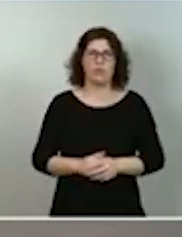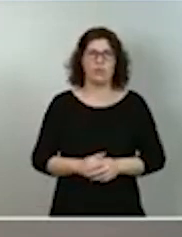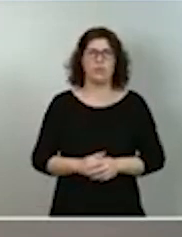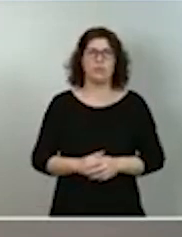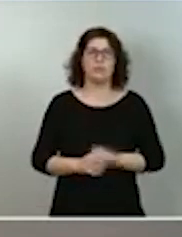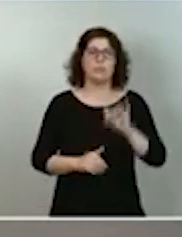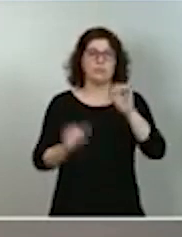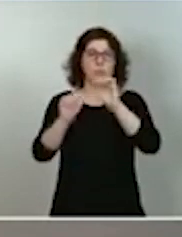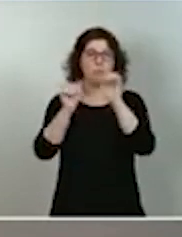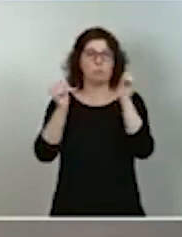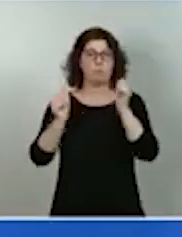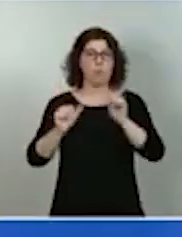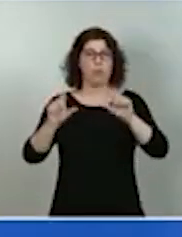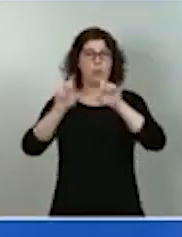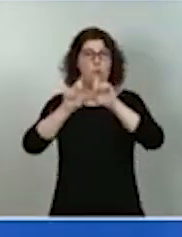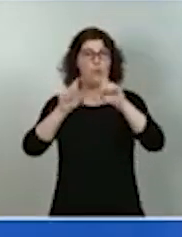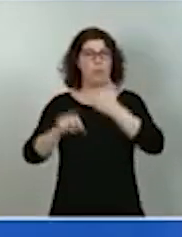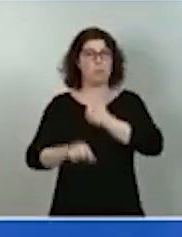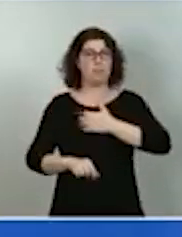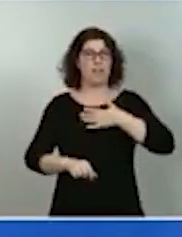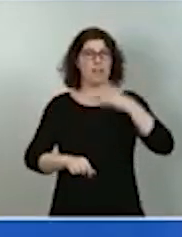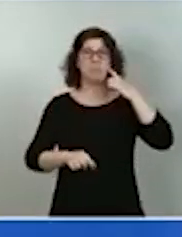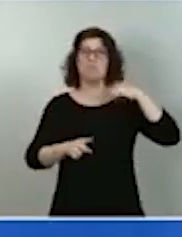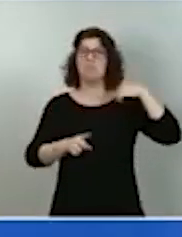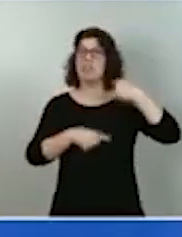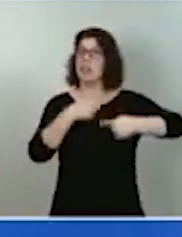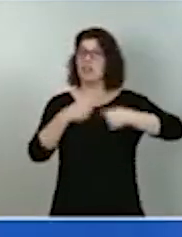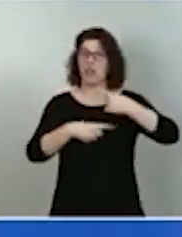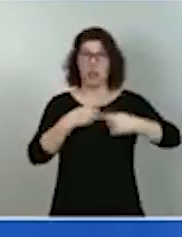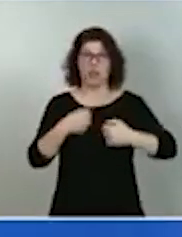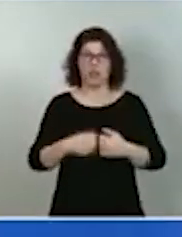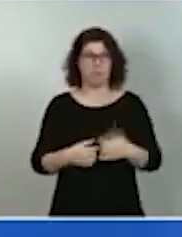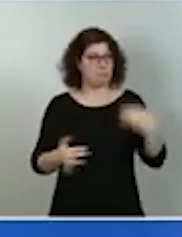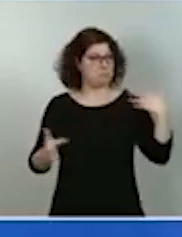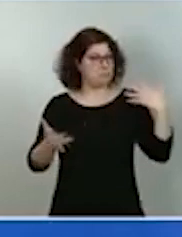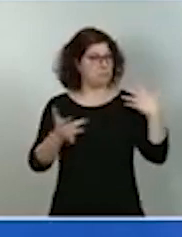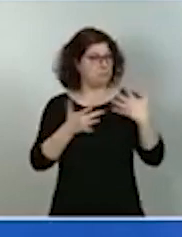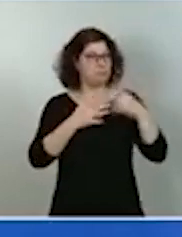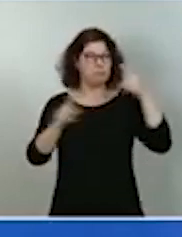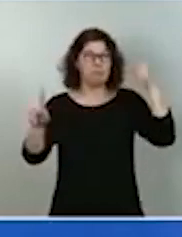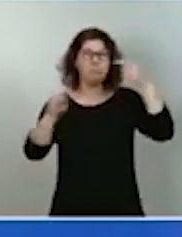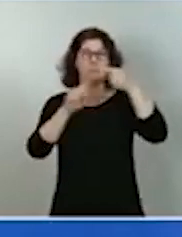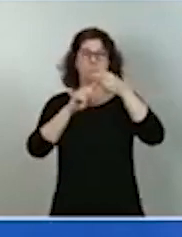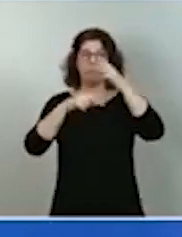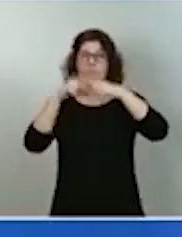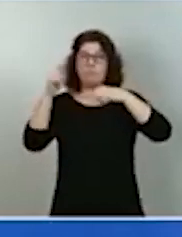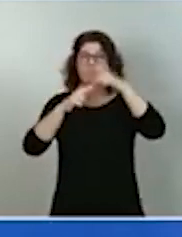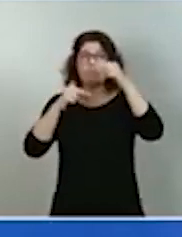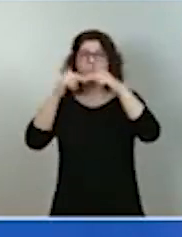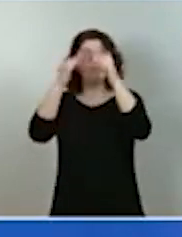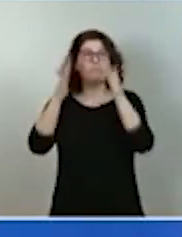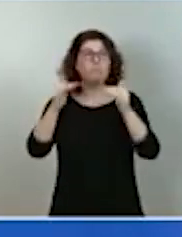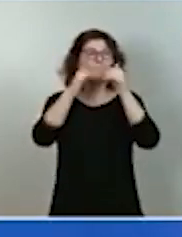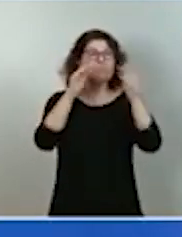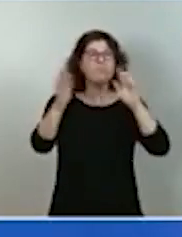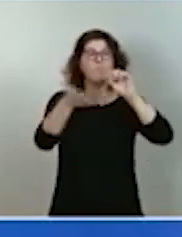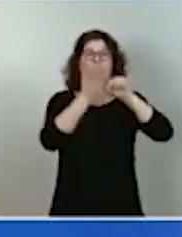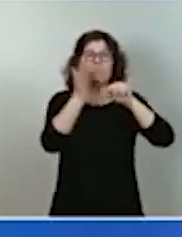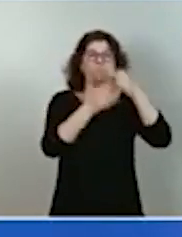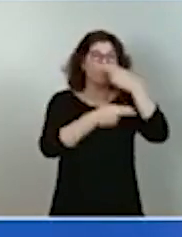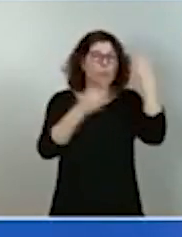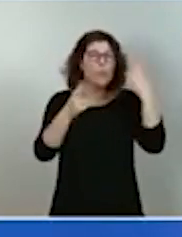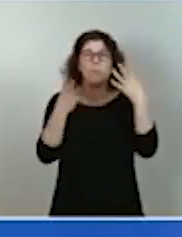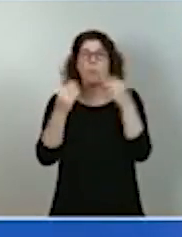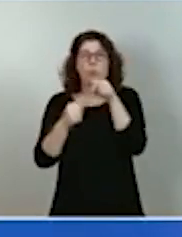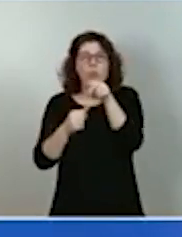tradicional que apostó demasiado por el ladrillo y por la contratación pública para sostener el desarrollo de nuestro